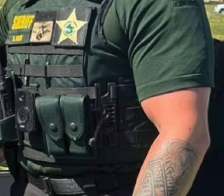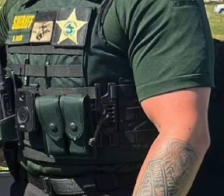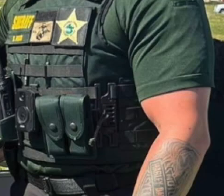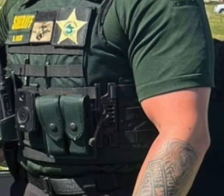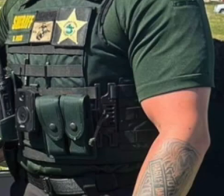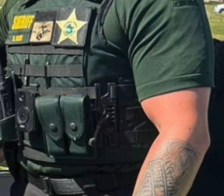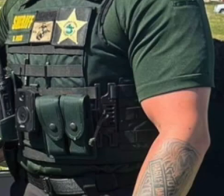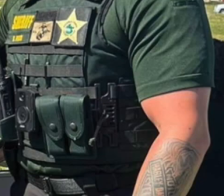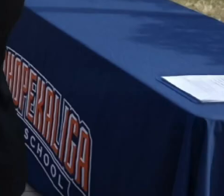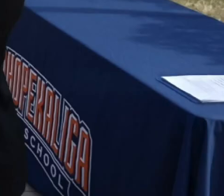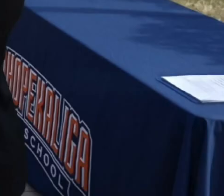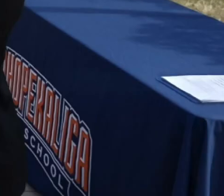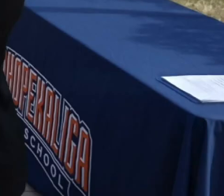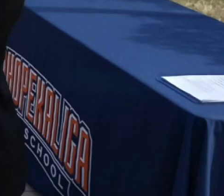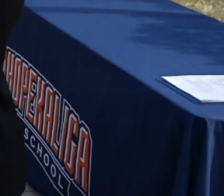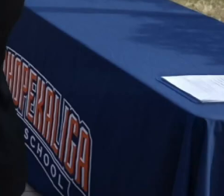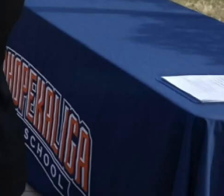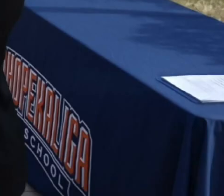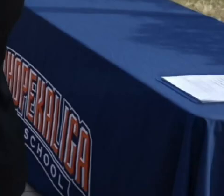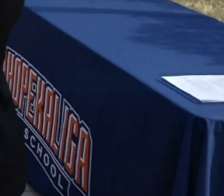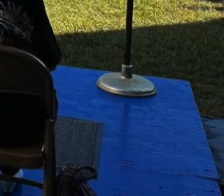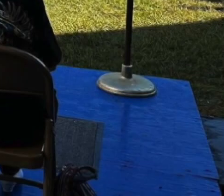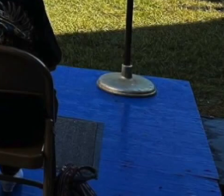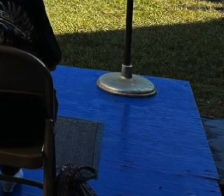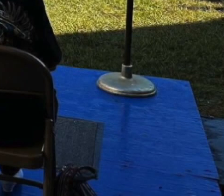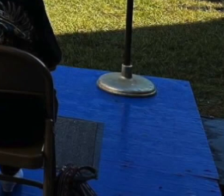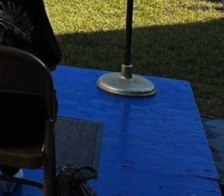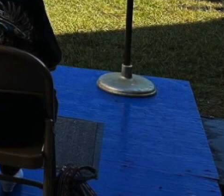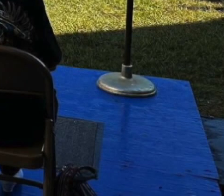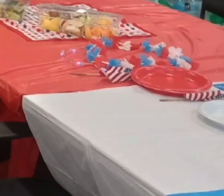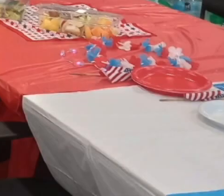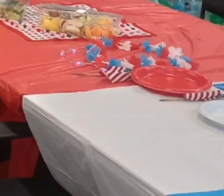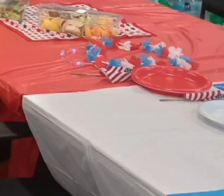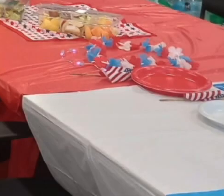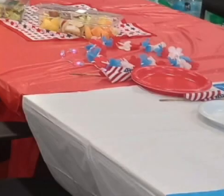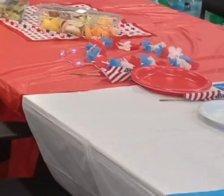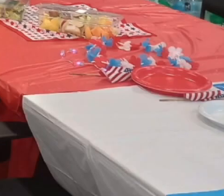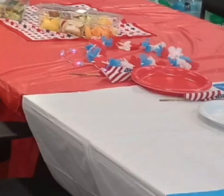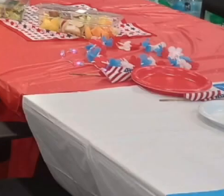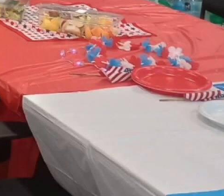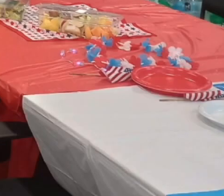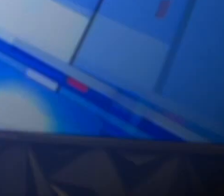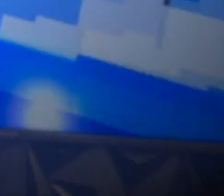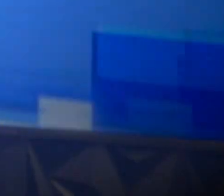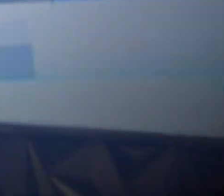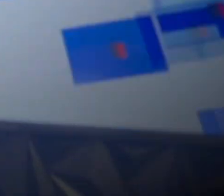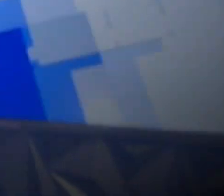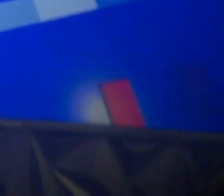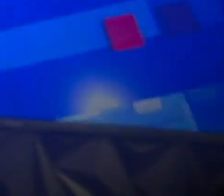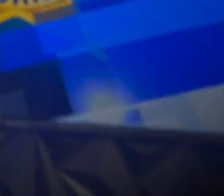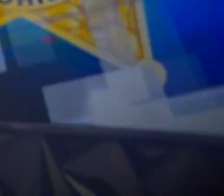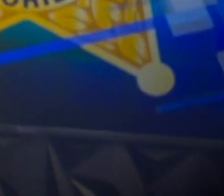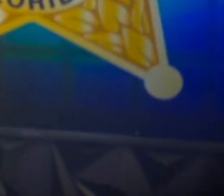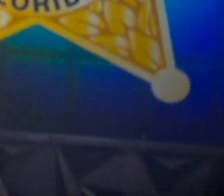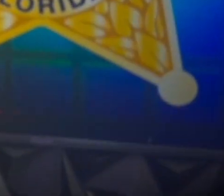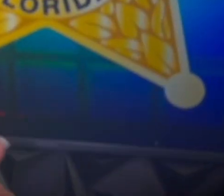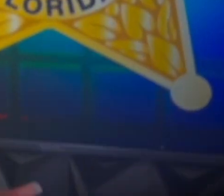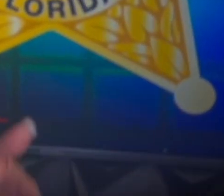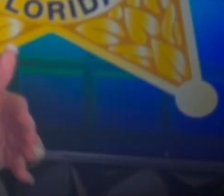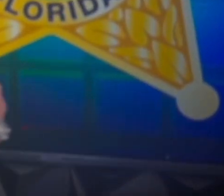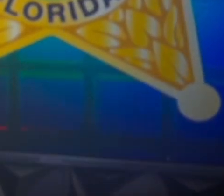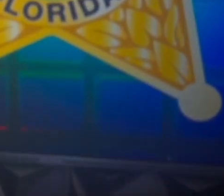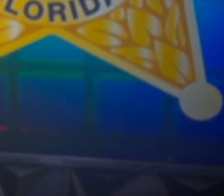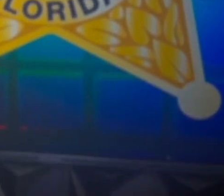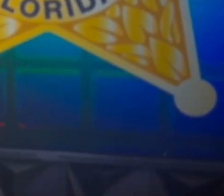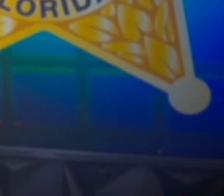comunidades con las asociaciones de residentes. Y también, señores, en el día de hoy nosotros celebramos un gran